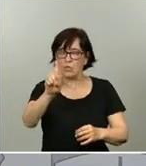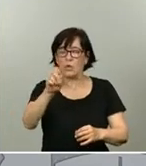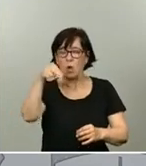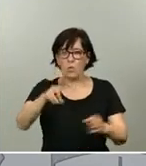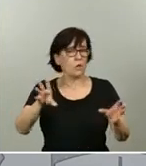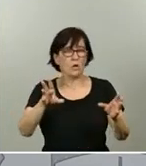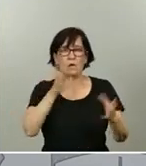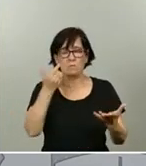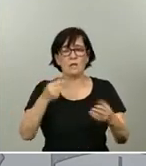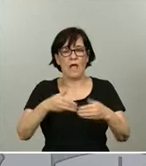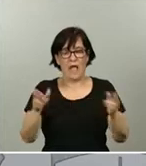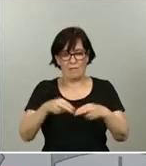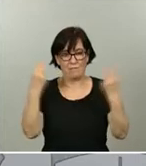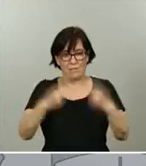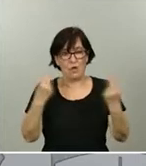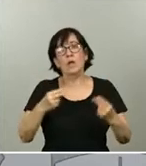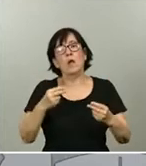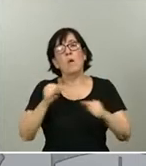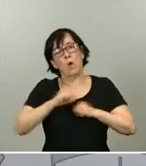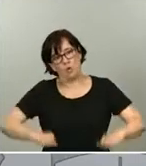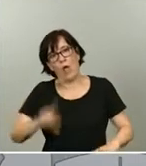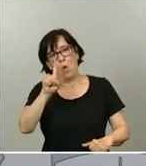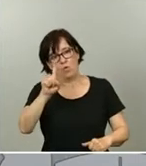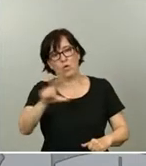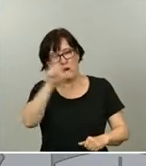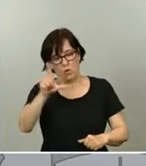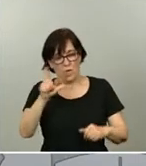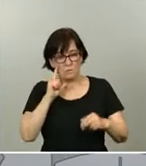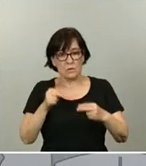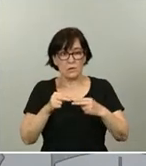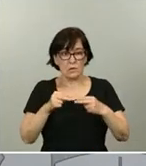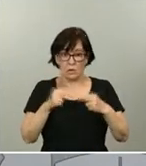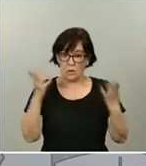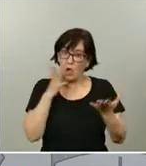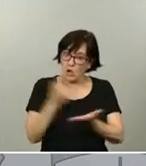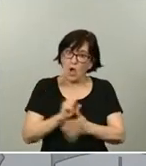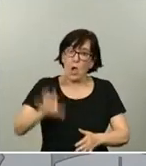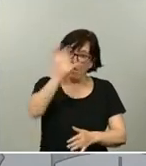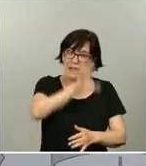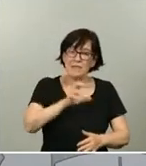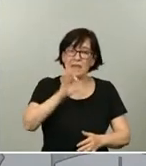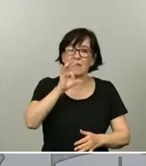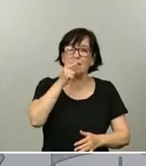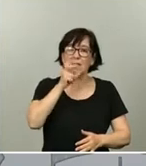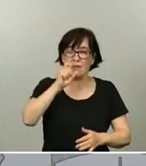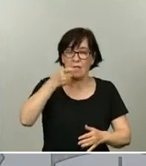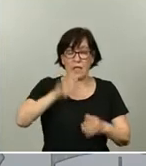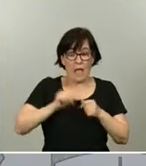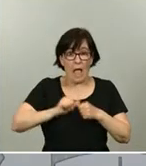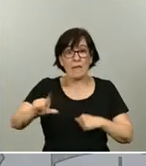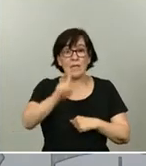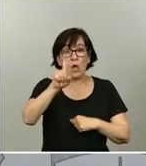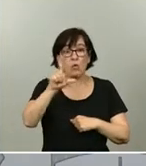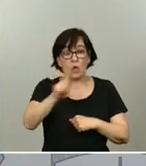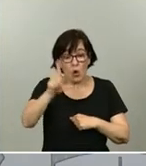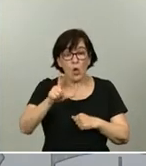Portugal, que será el 1 de julio. Se abren las fronteras con los países Schengen, a partir del 1 de julio con Portugal y